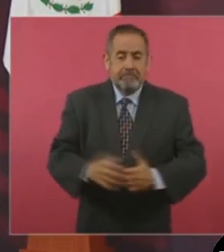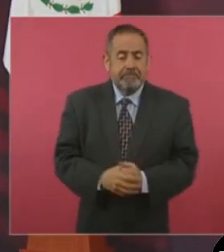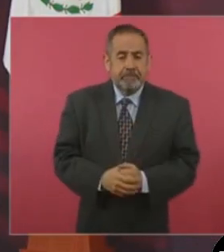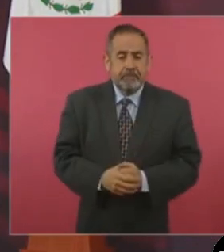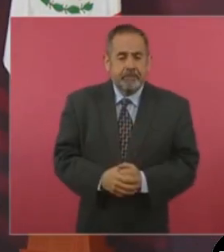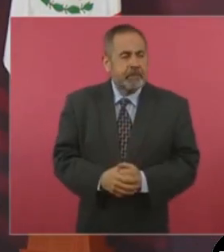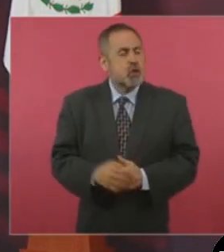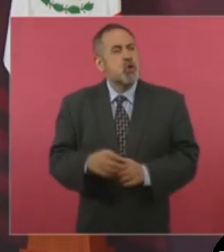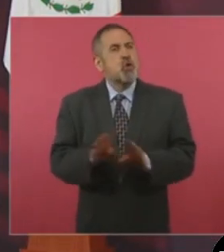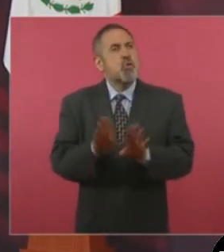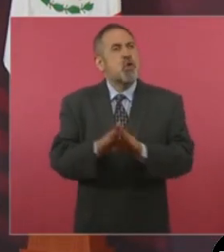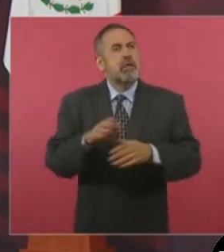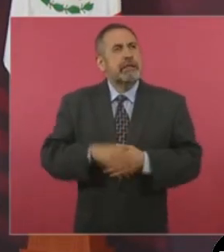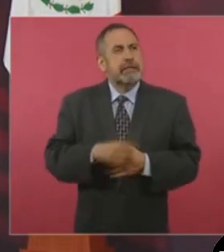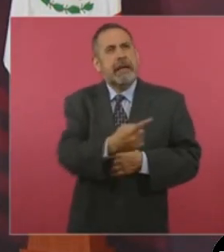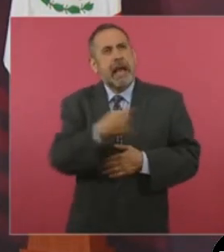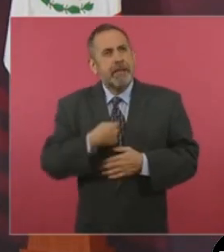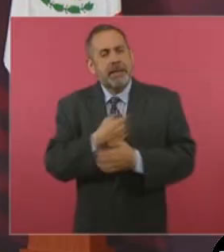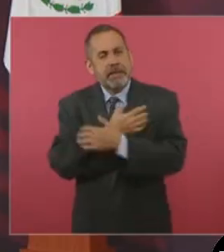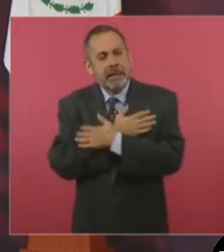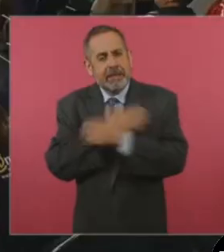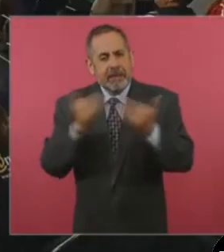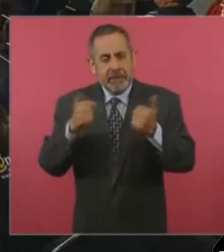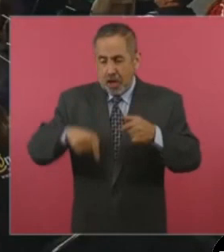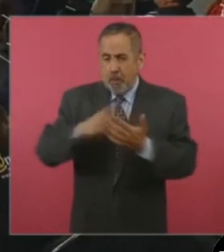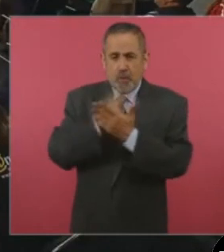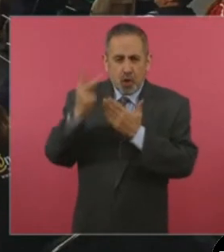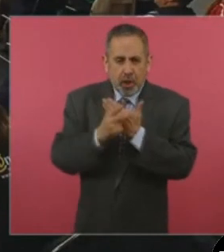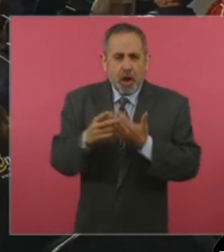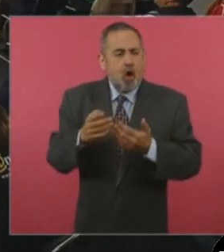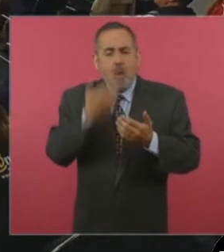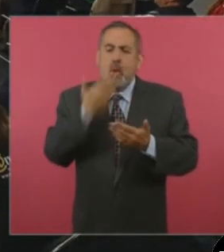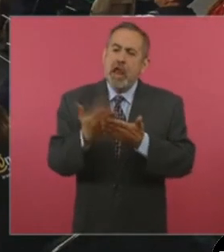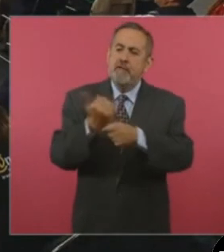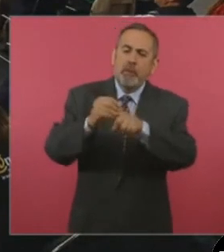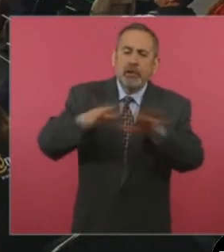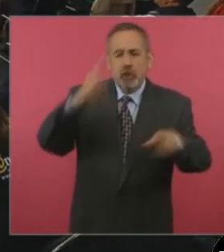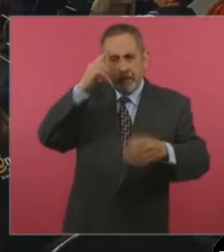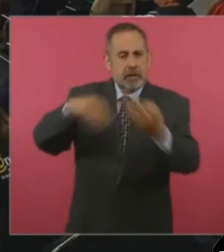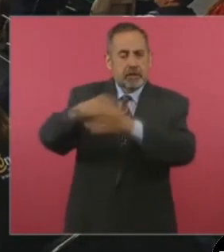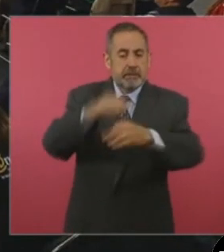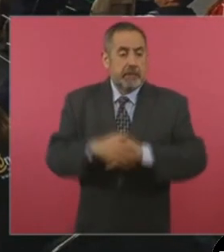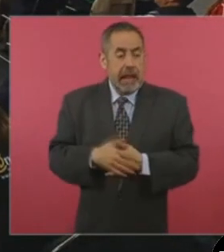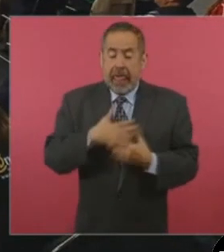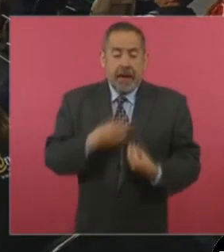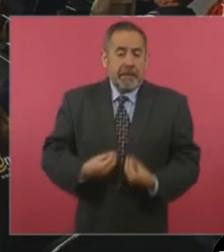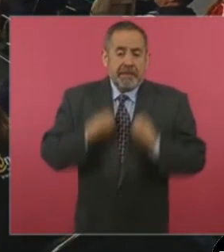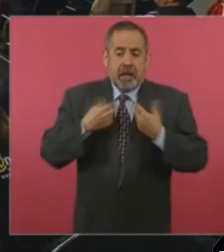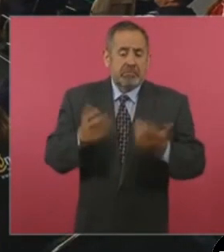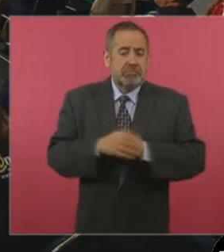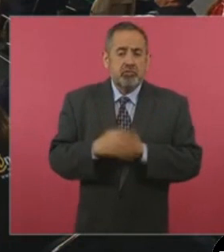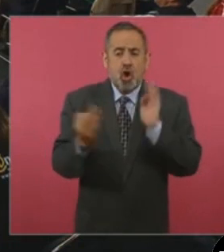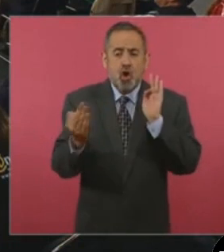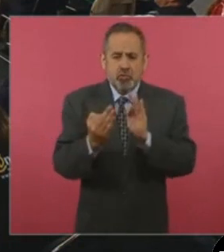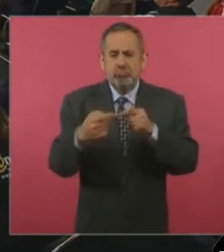¿Cómo me tienes que despedir del programa? Ojalá con buena información para la gente. De la vida, repito, me queda un